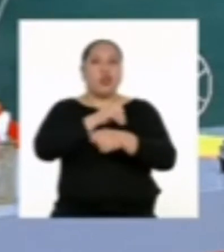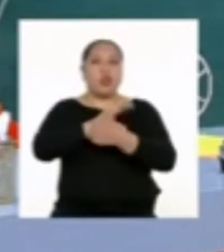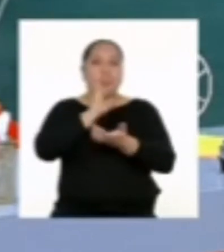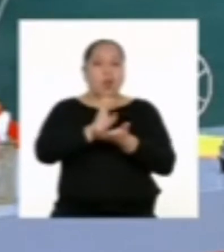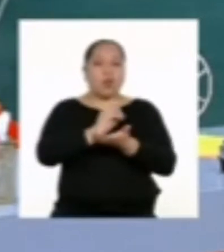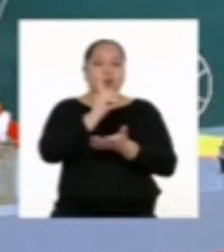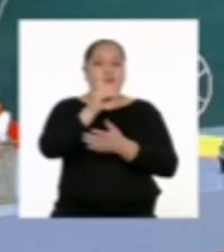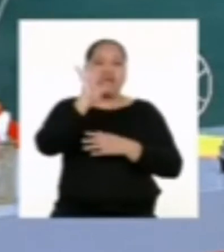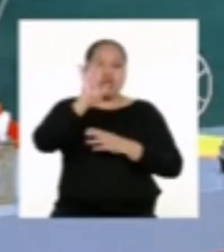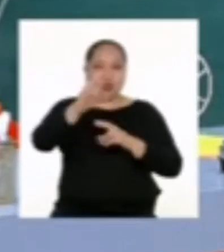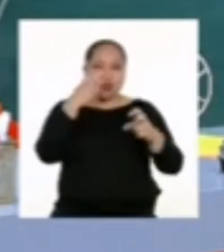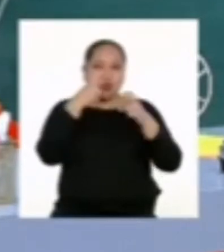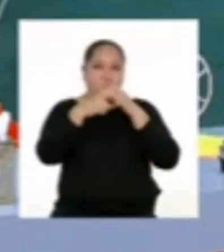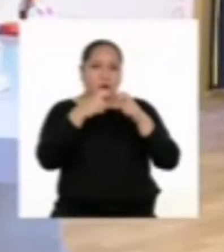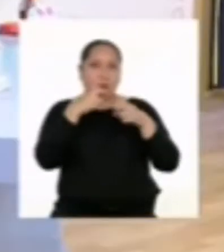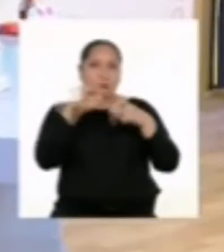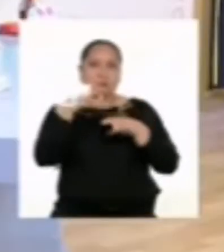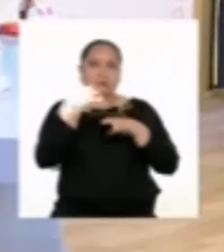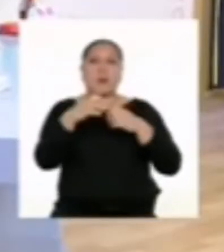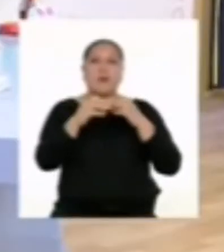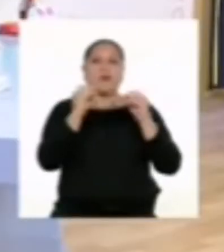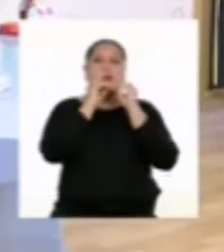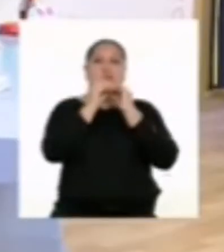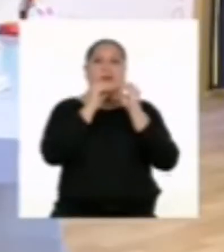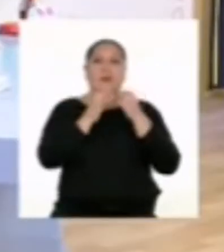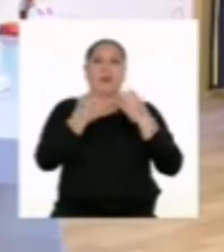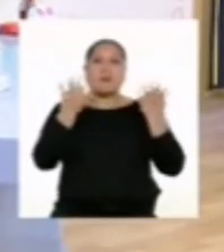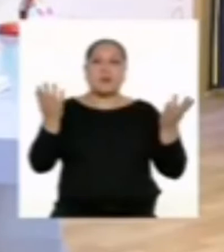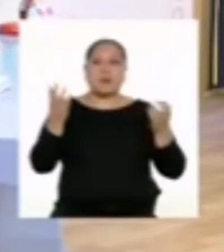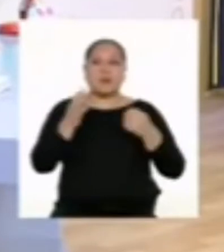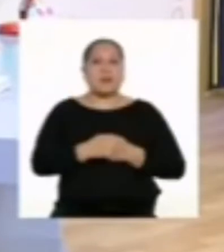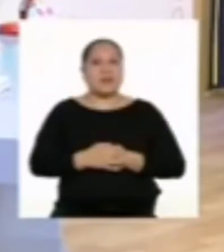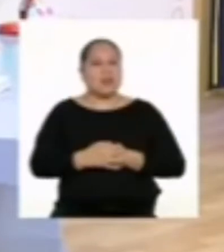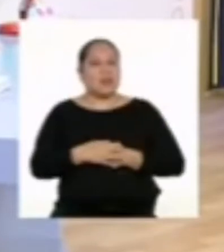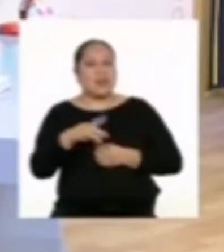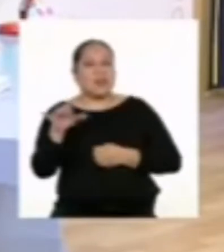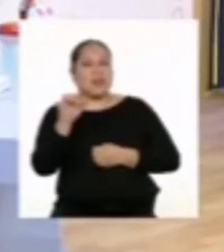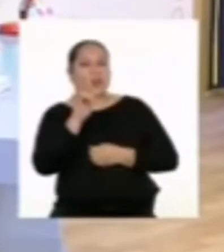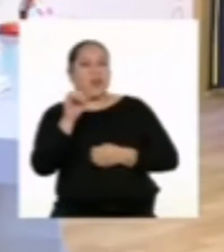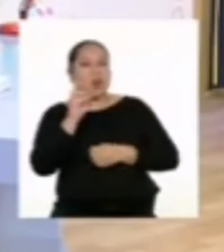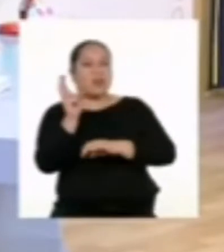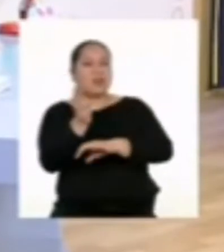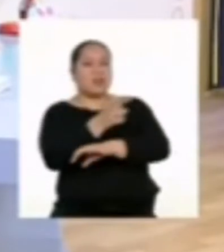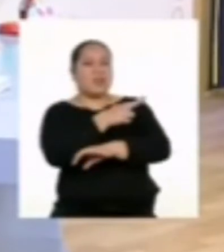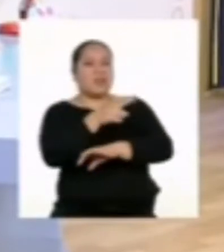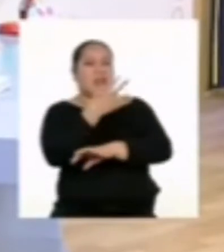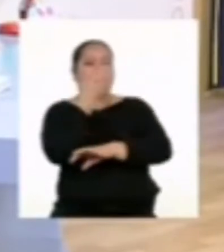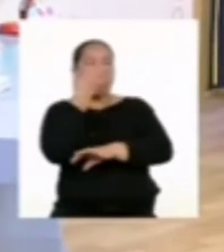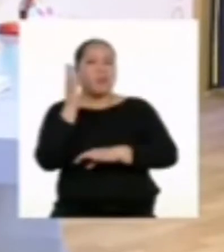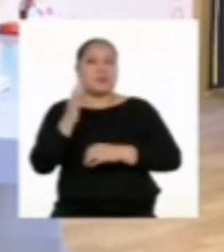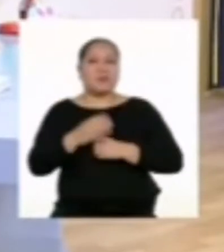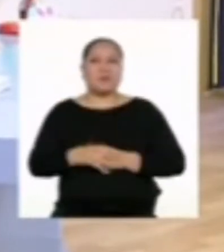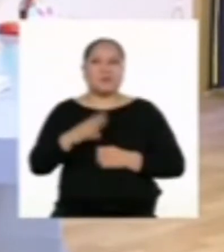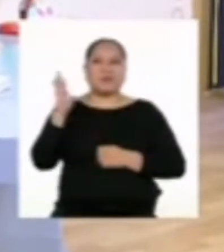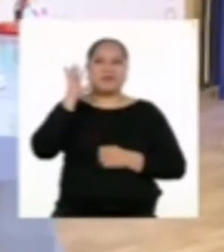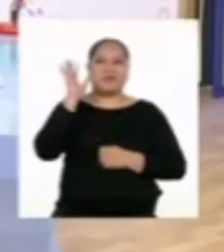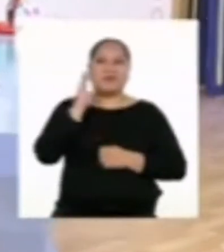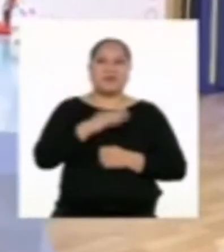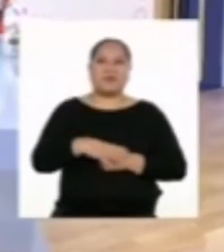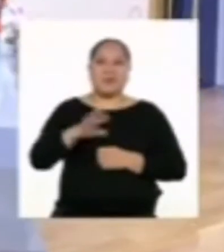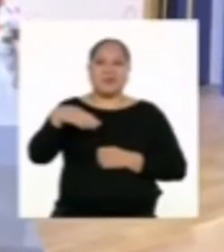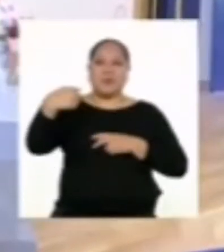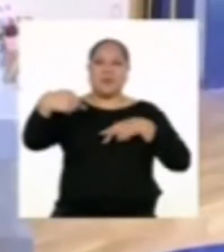problemas siempre tendrán solución. Ya me salió una de esas rimitas como las que están de moda. ¡Adiós!